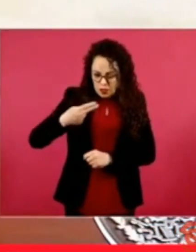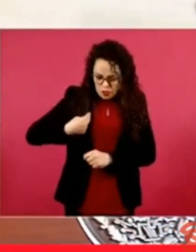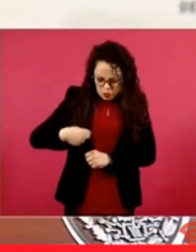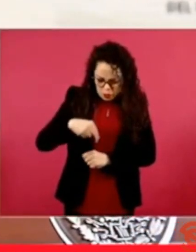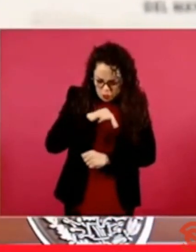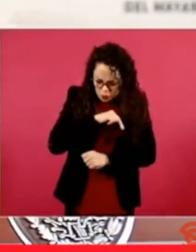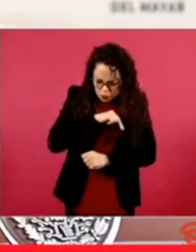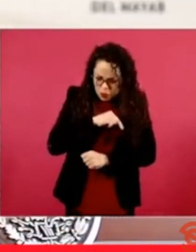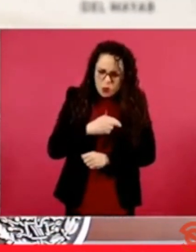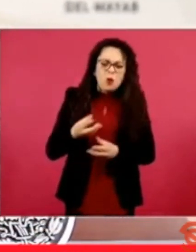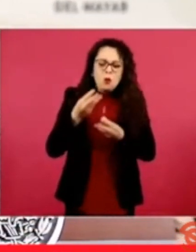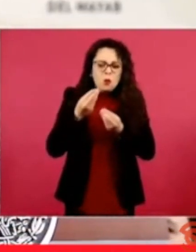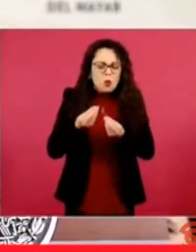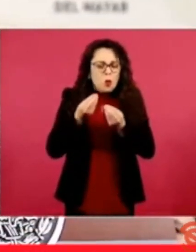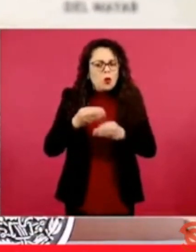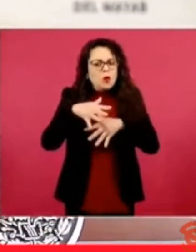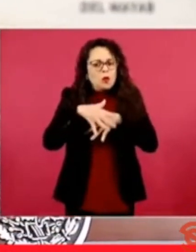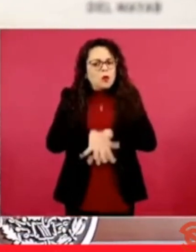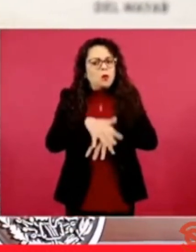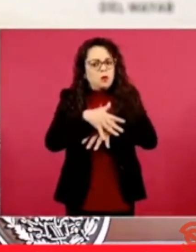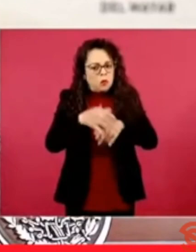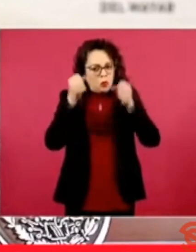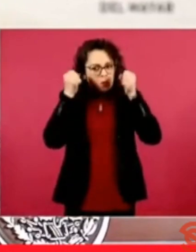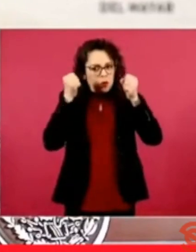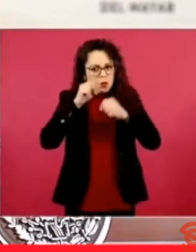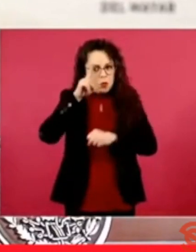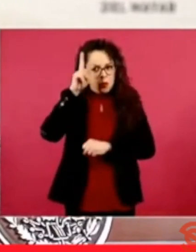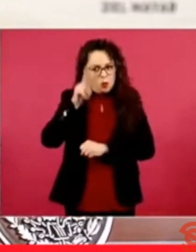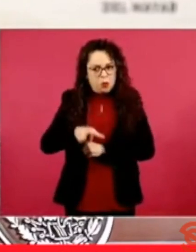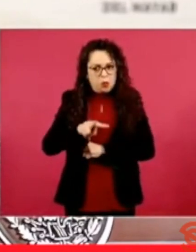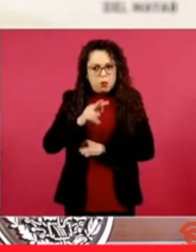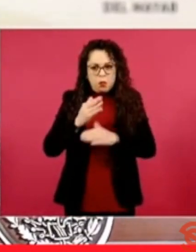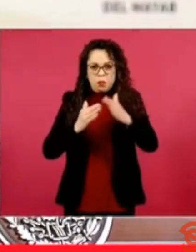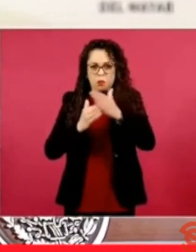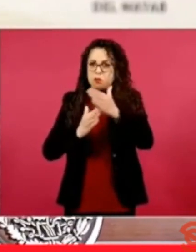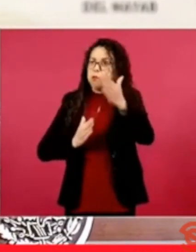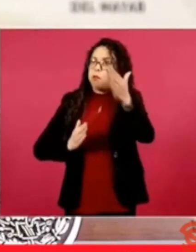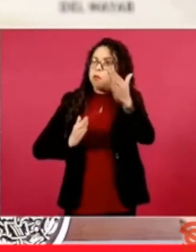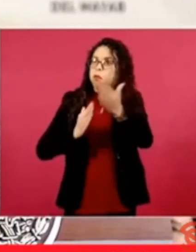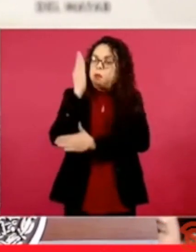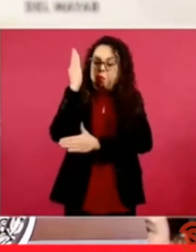tenemos récord en Zócalos